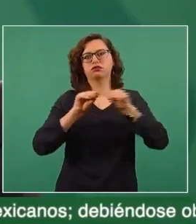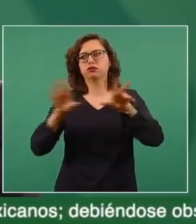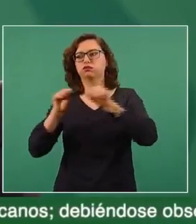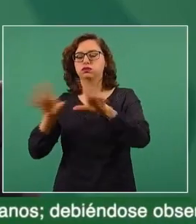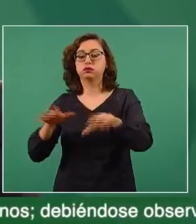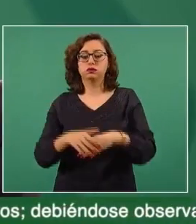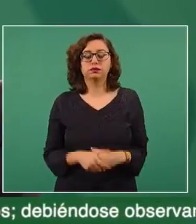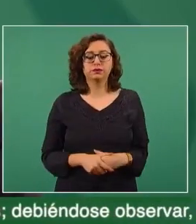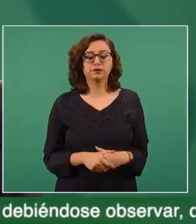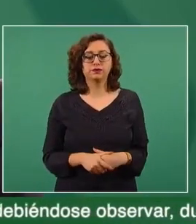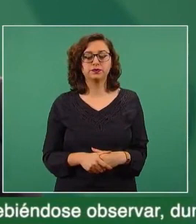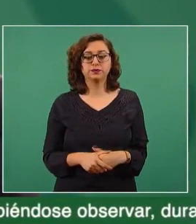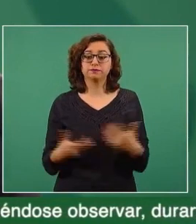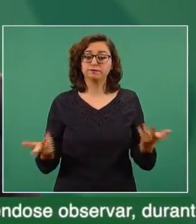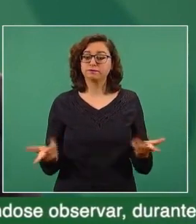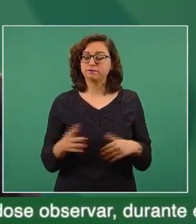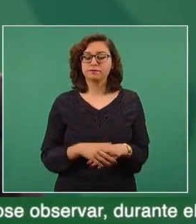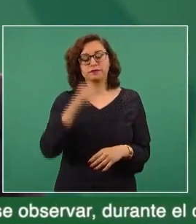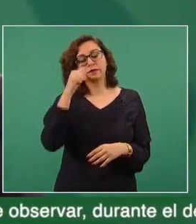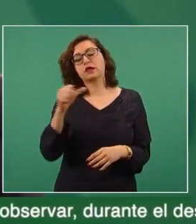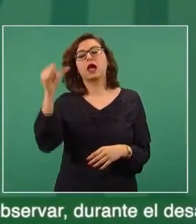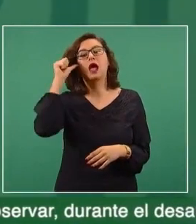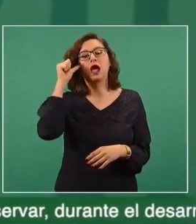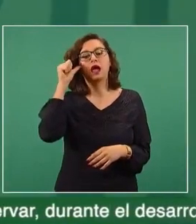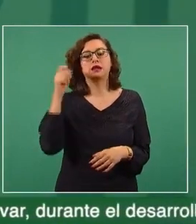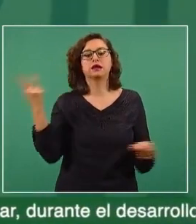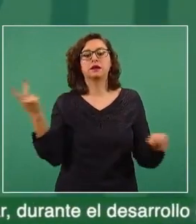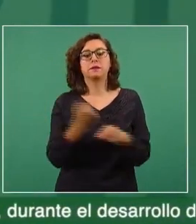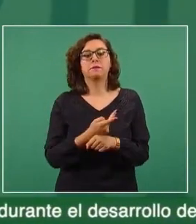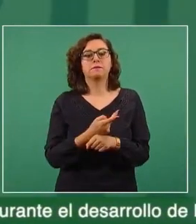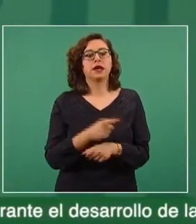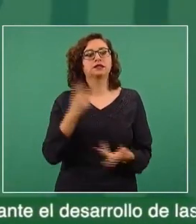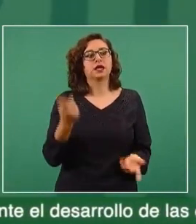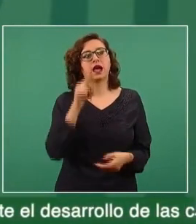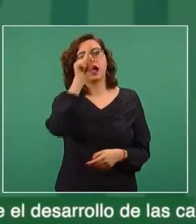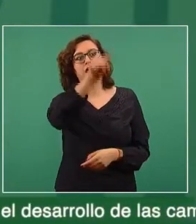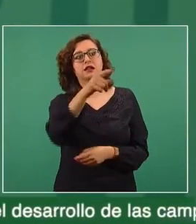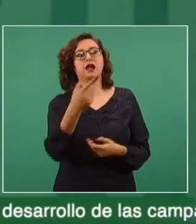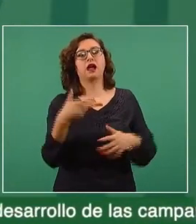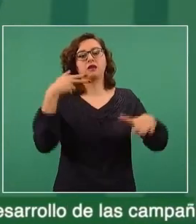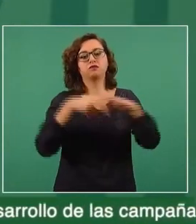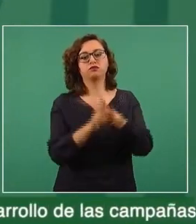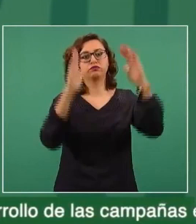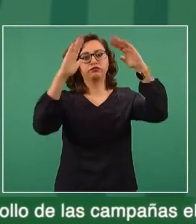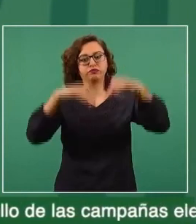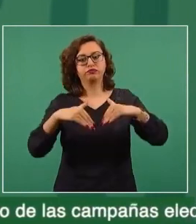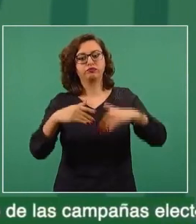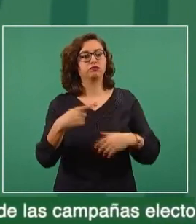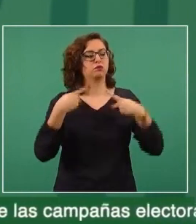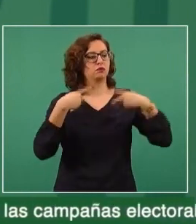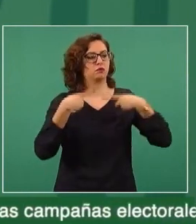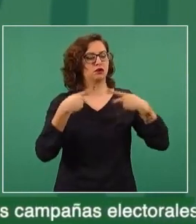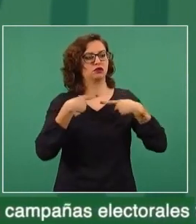ayer fueron del Partido Conservador al sitio, hasta la misma